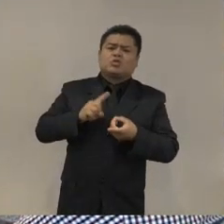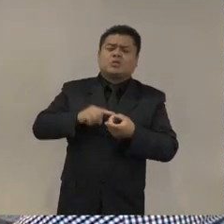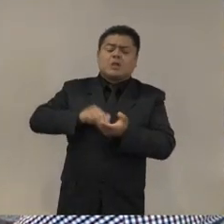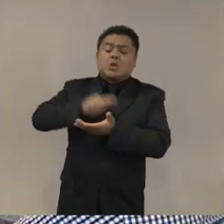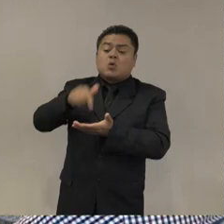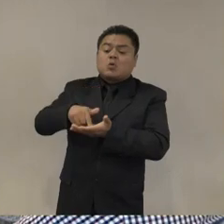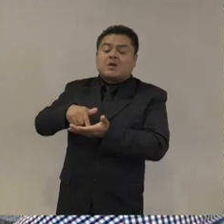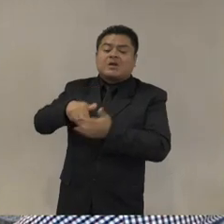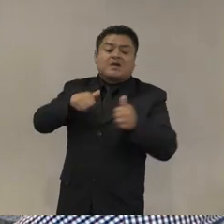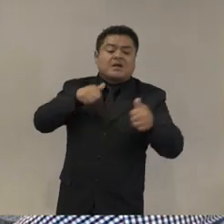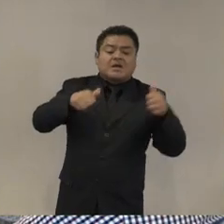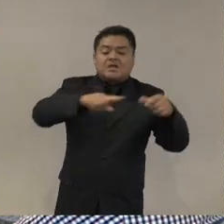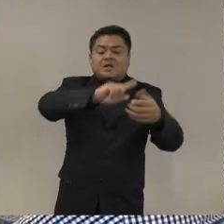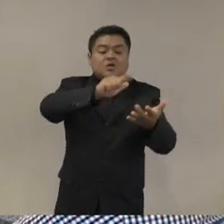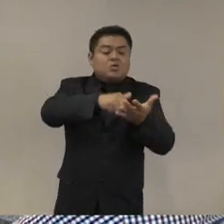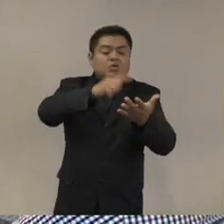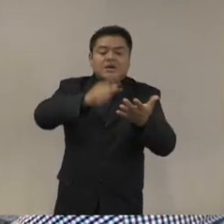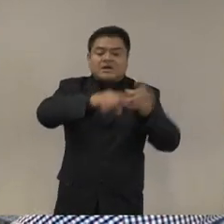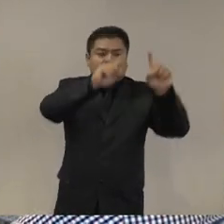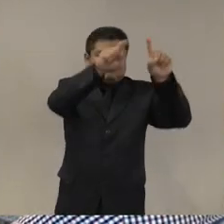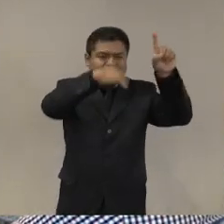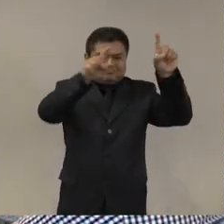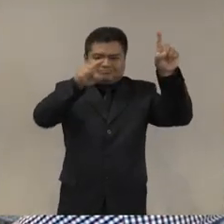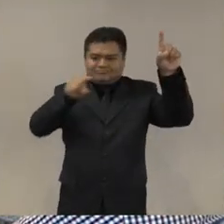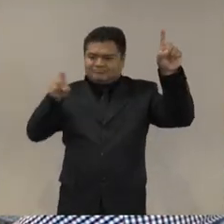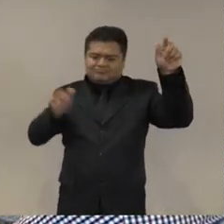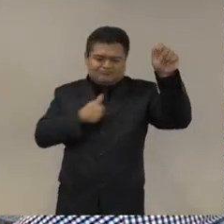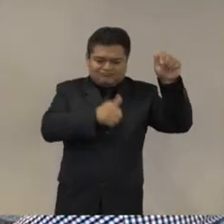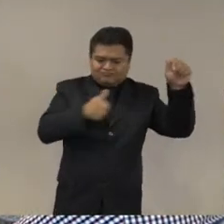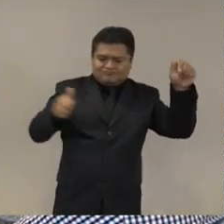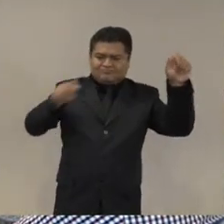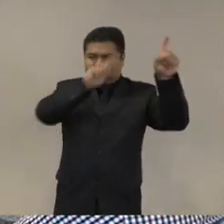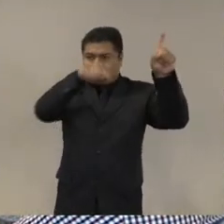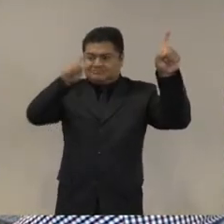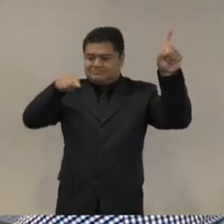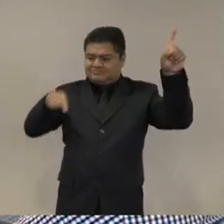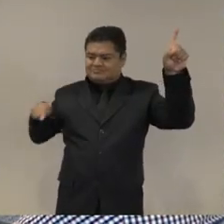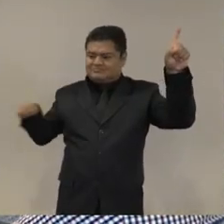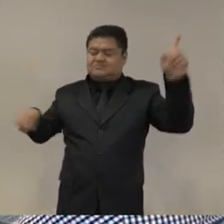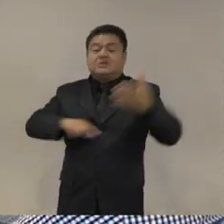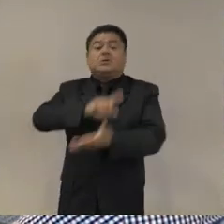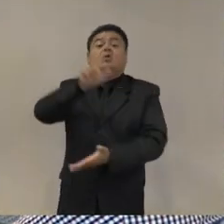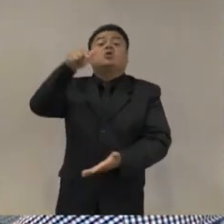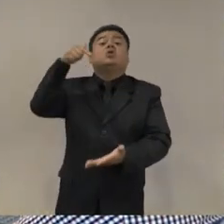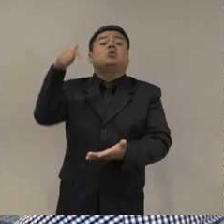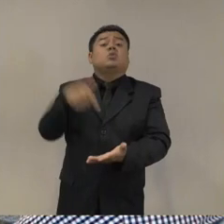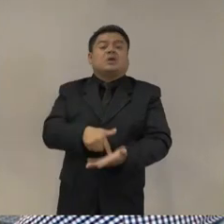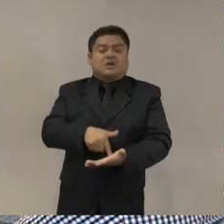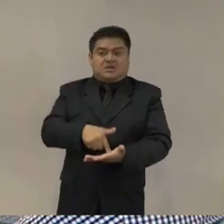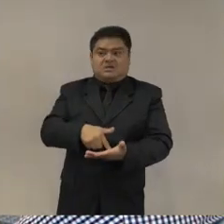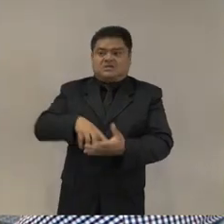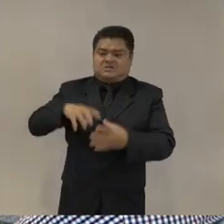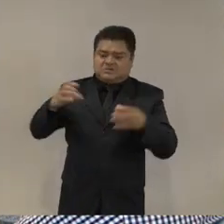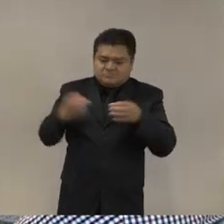probablemente hiper local como se recomienda en informes internacionales múltiples en temas de prevención de la violencia